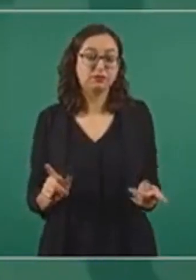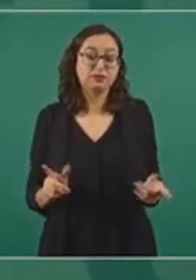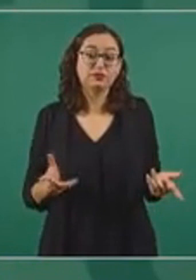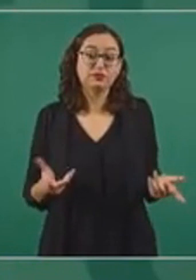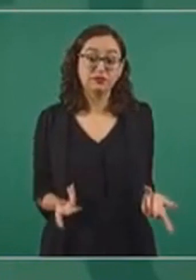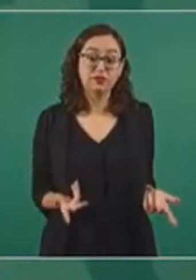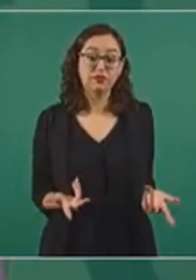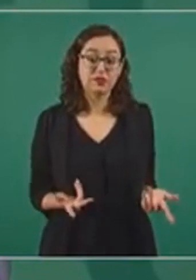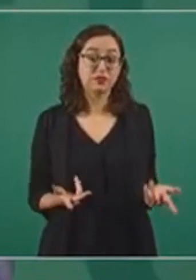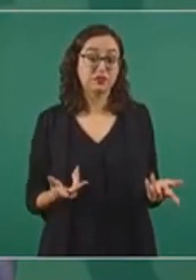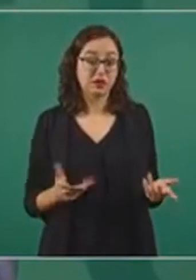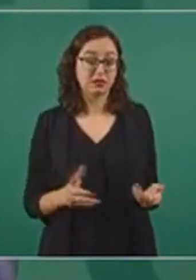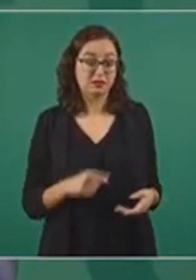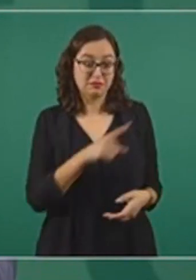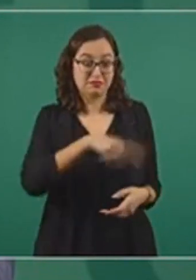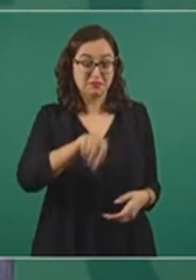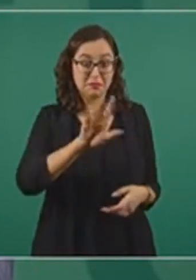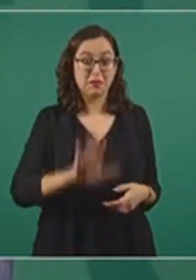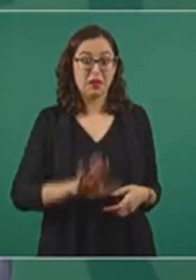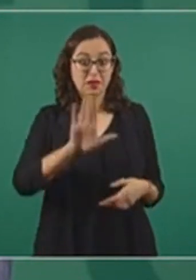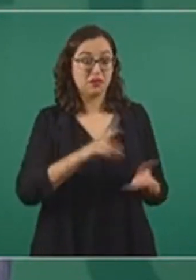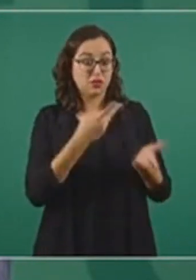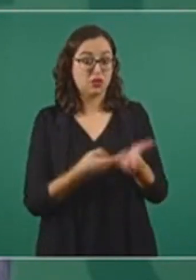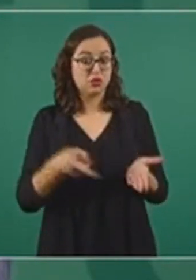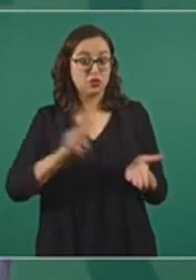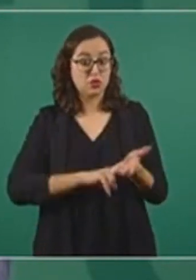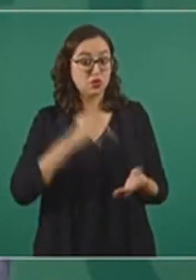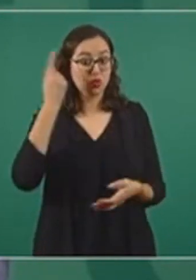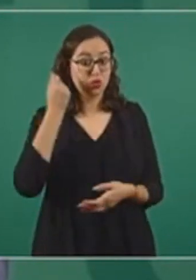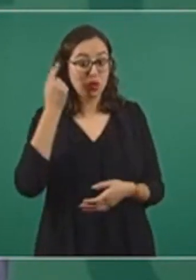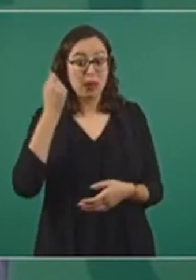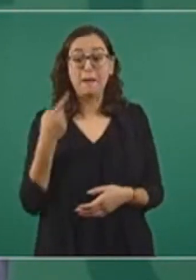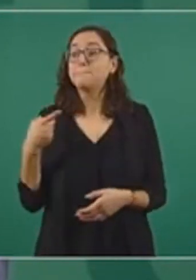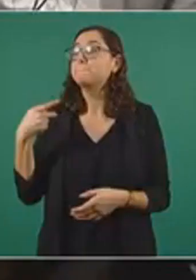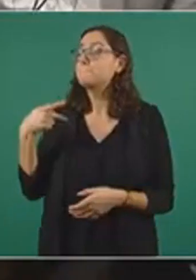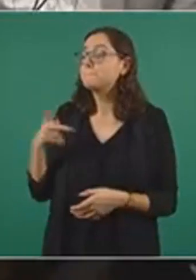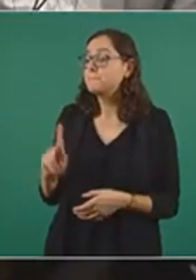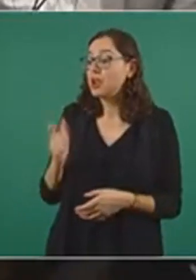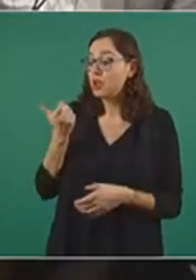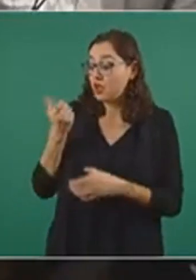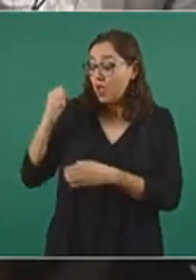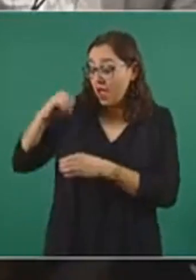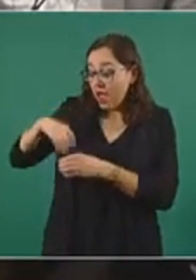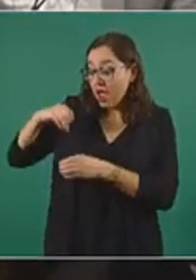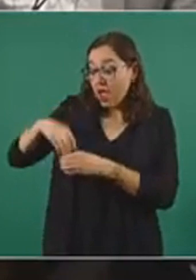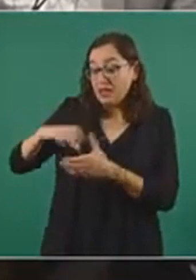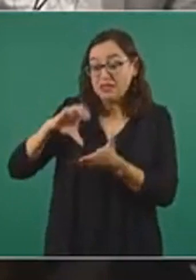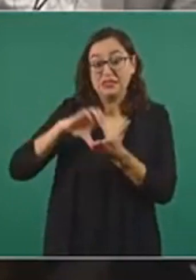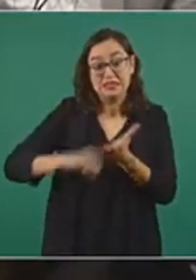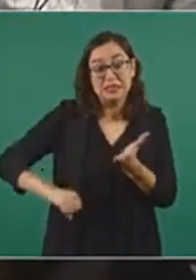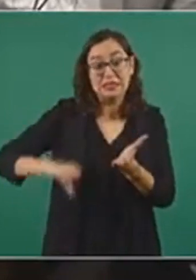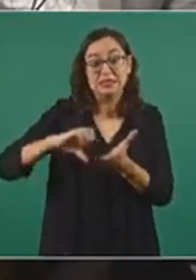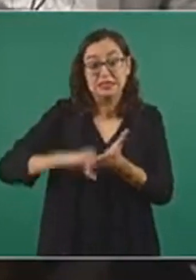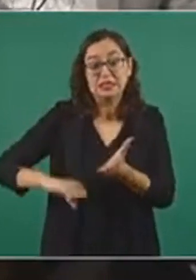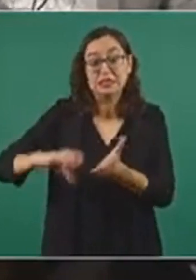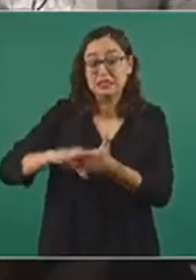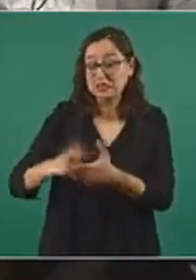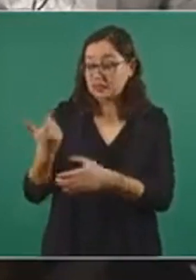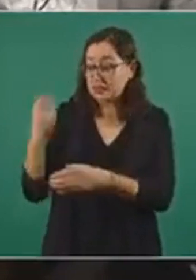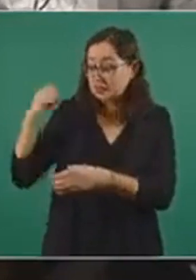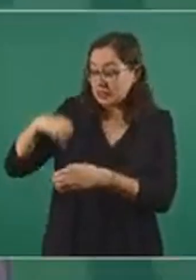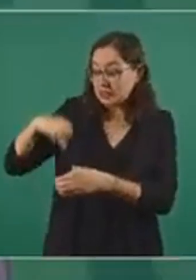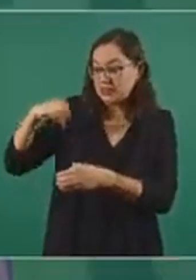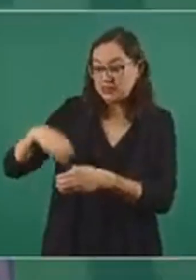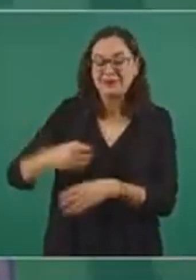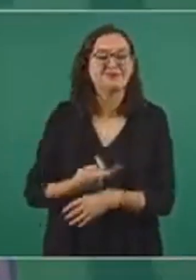de una doble pensión. Pero fue un ahorro que les descontaron, o sea, sí fue un dinero que les descontaron de su salario. Pero hay que